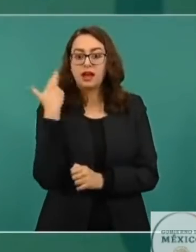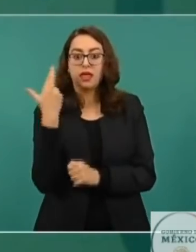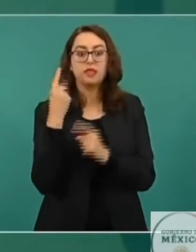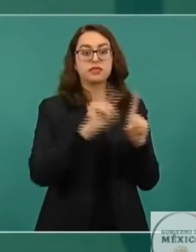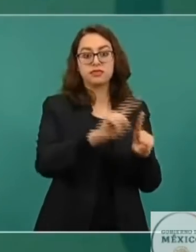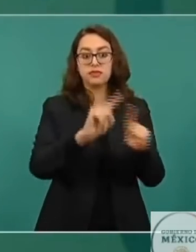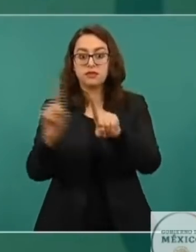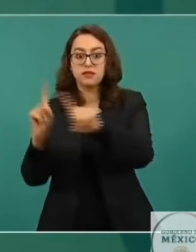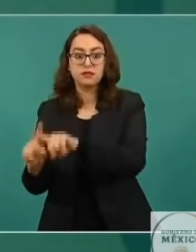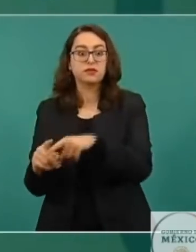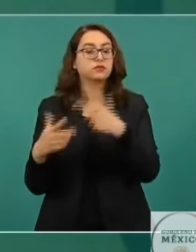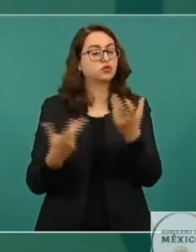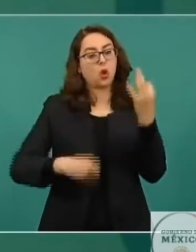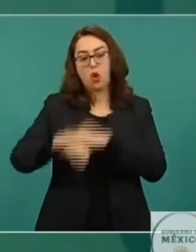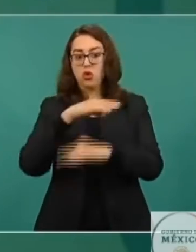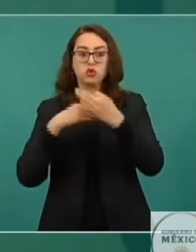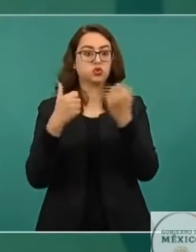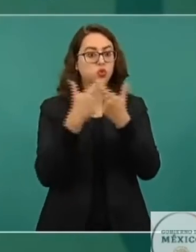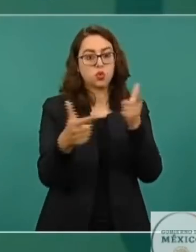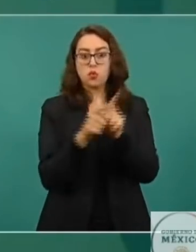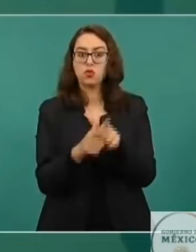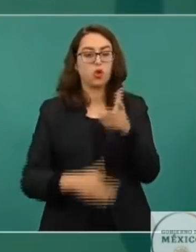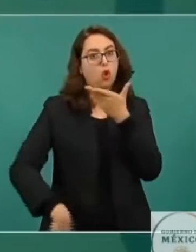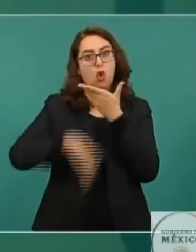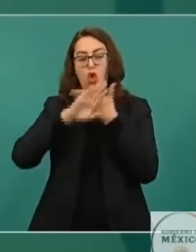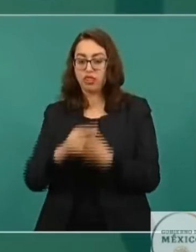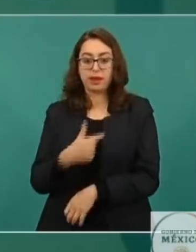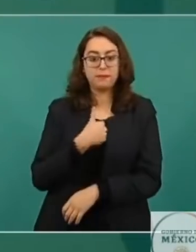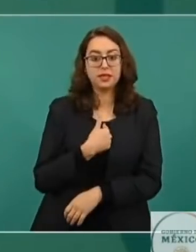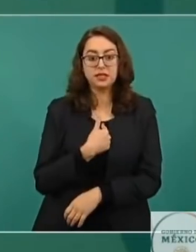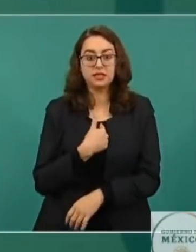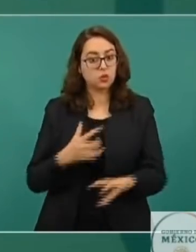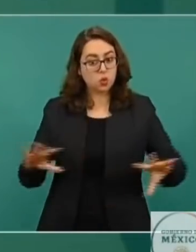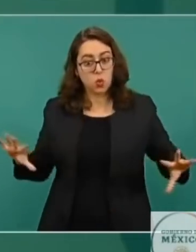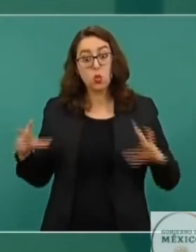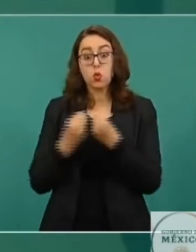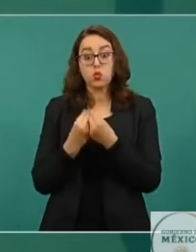Beltrón, Chaufet, todos, juntos.